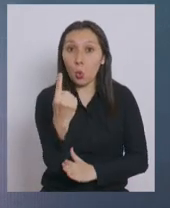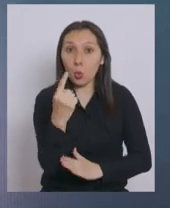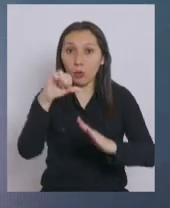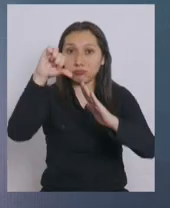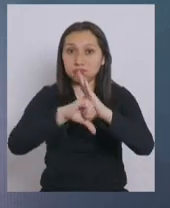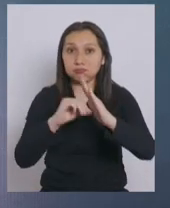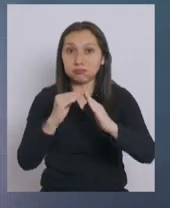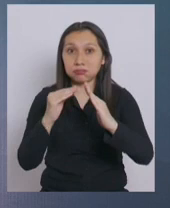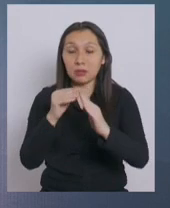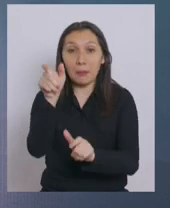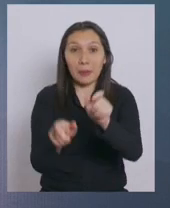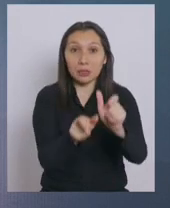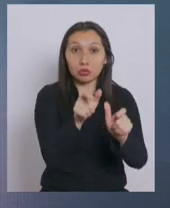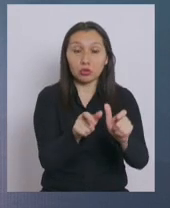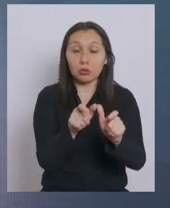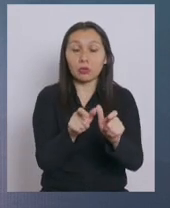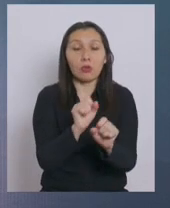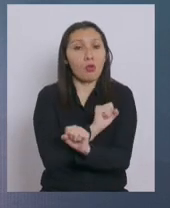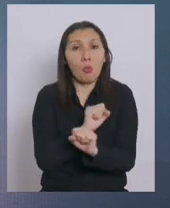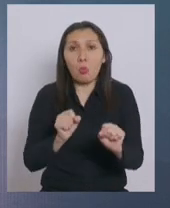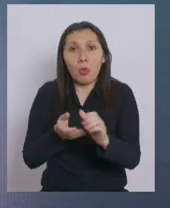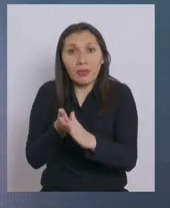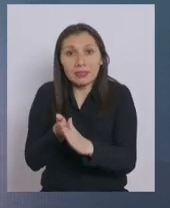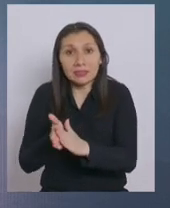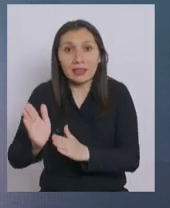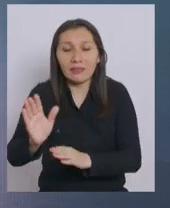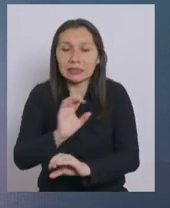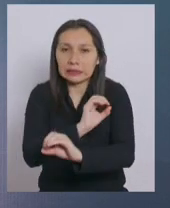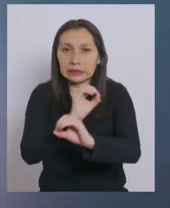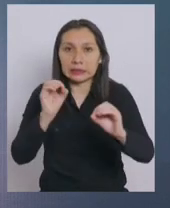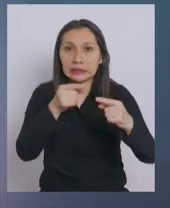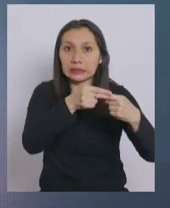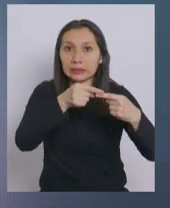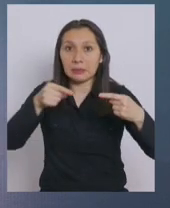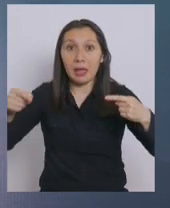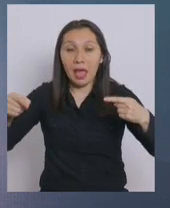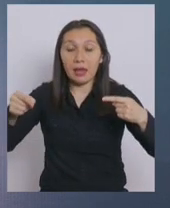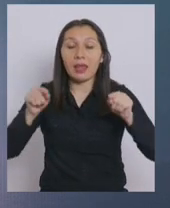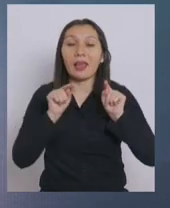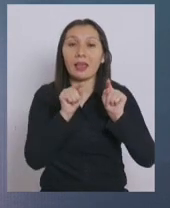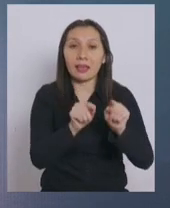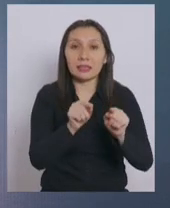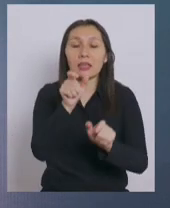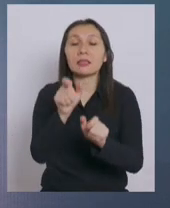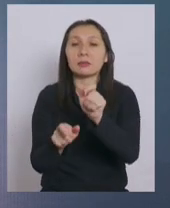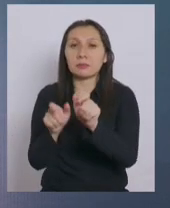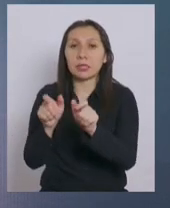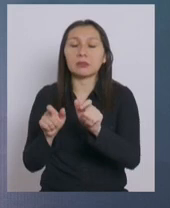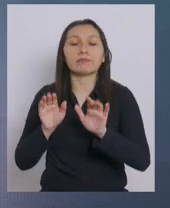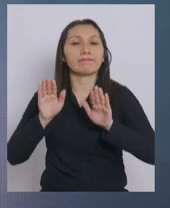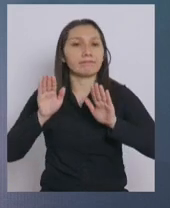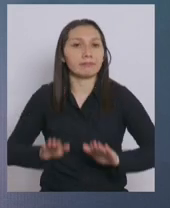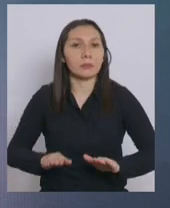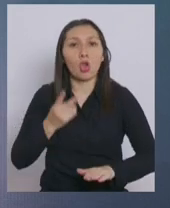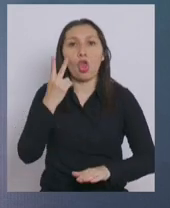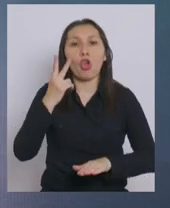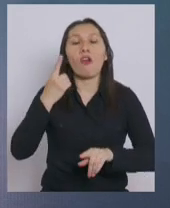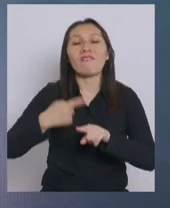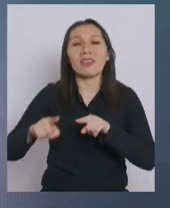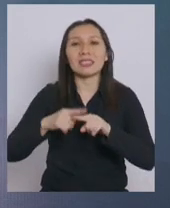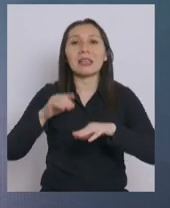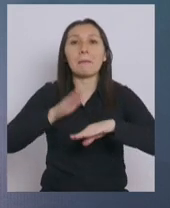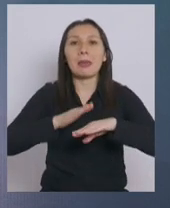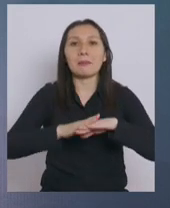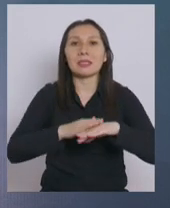personas que están en cuarentena, es decir, que no pueden salir ningún día de la semana, esas personas se mantienen con los dos permisos